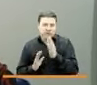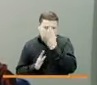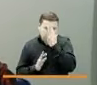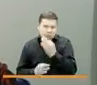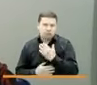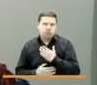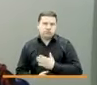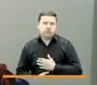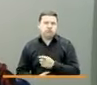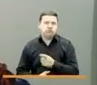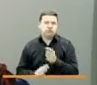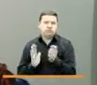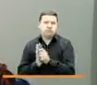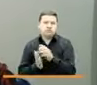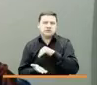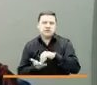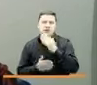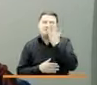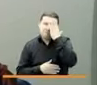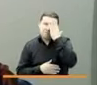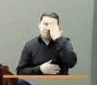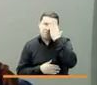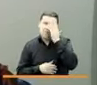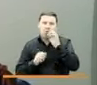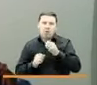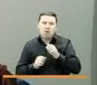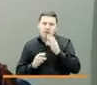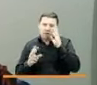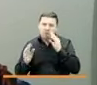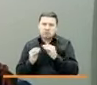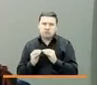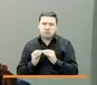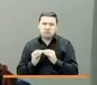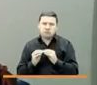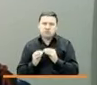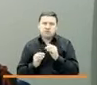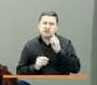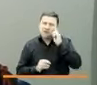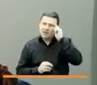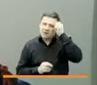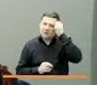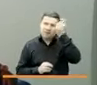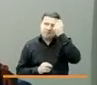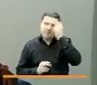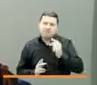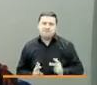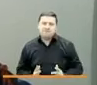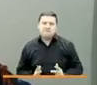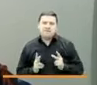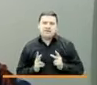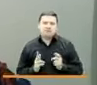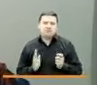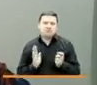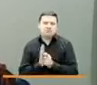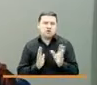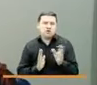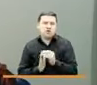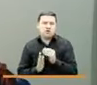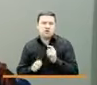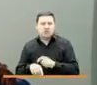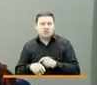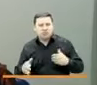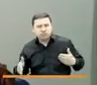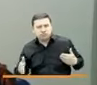con el Centro de Memoria para poder conservar estos recuerdos, esta vida y toda esta trayectoria